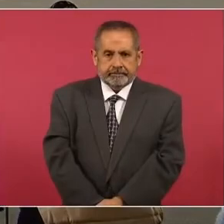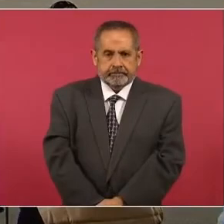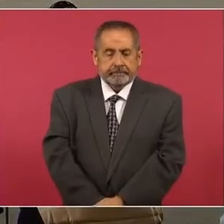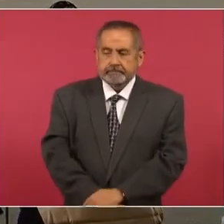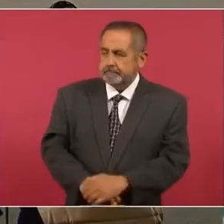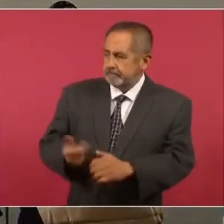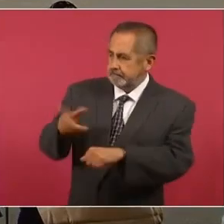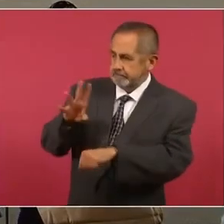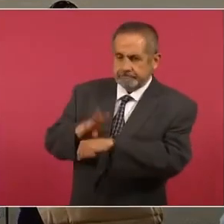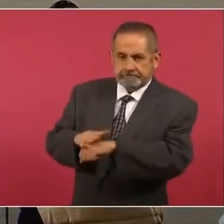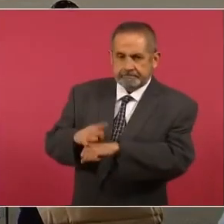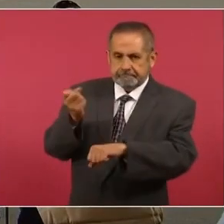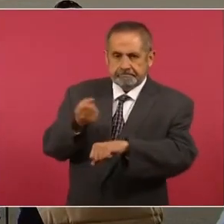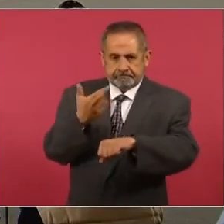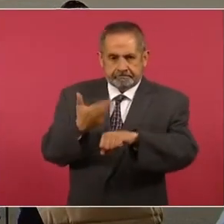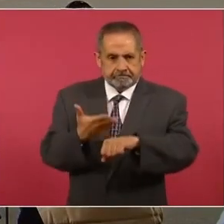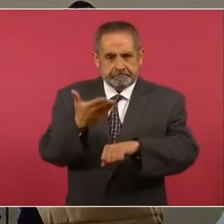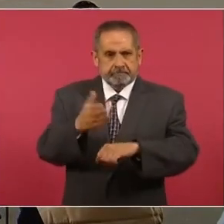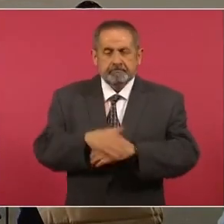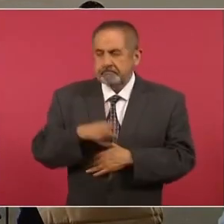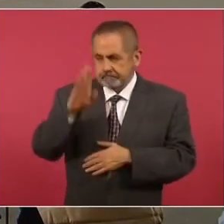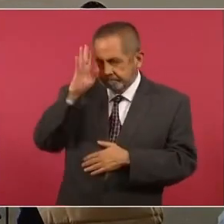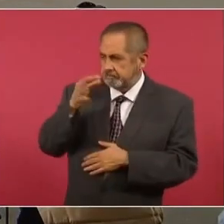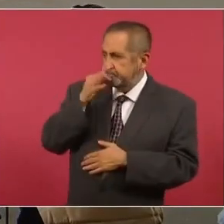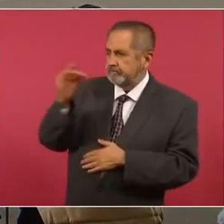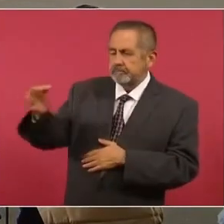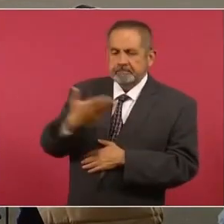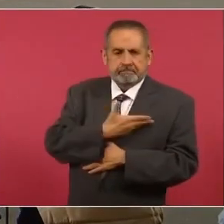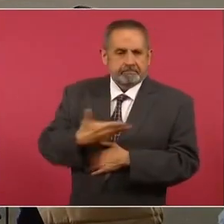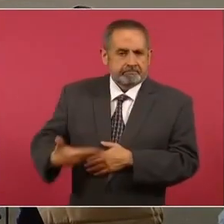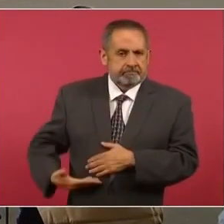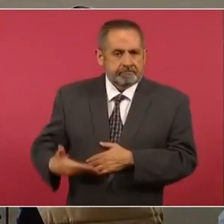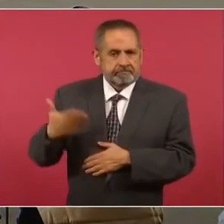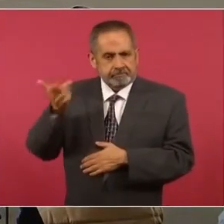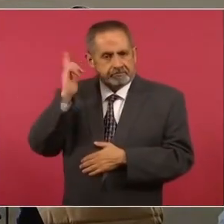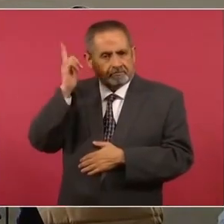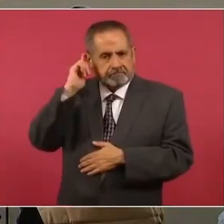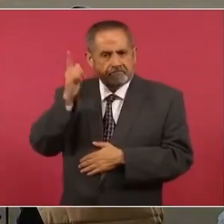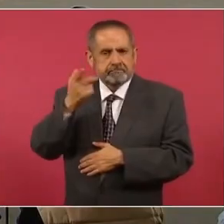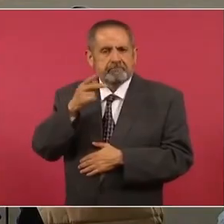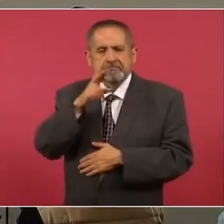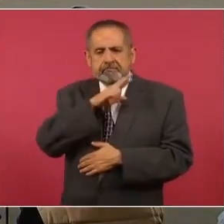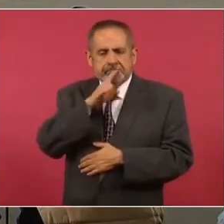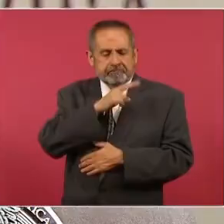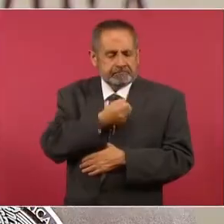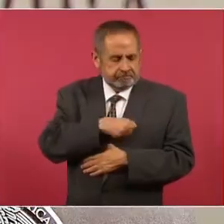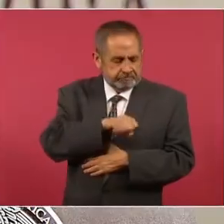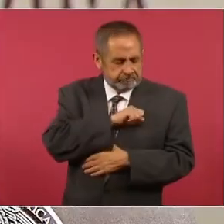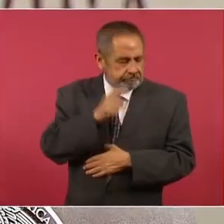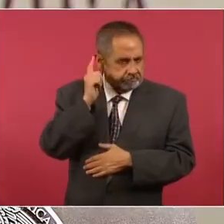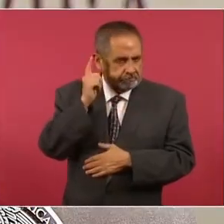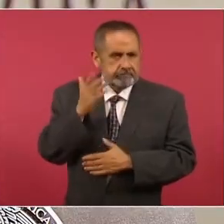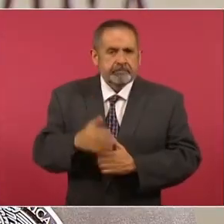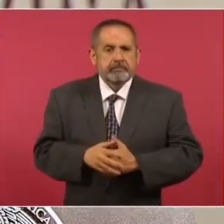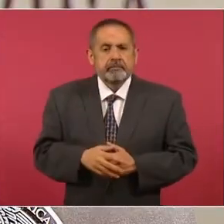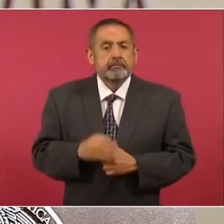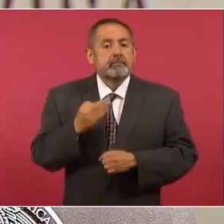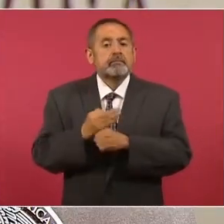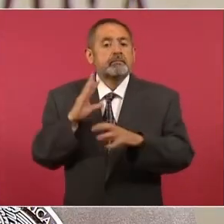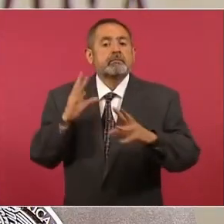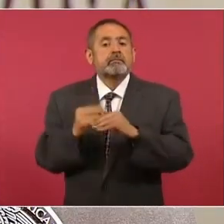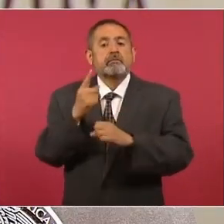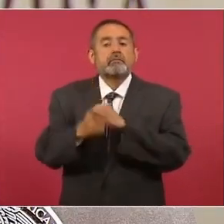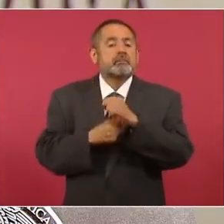Con su permiso, Secretario, le mando un saludo al señor Presidente y deseamos su pronta recuperación. En suma, este año